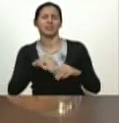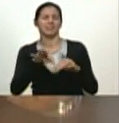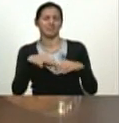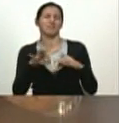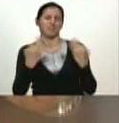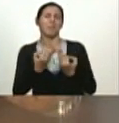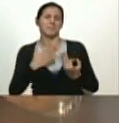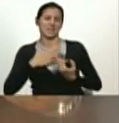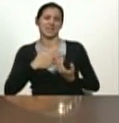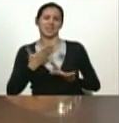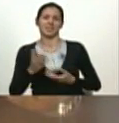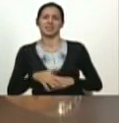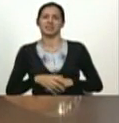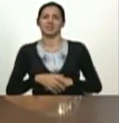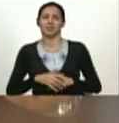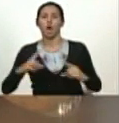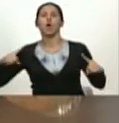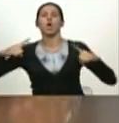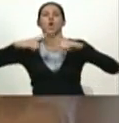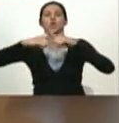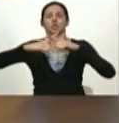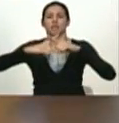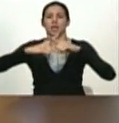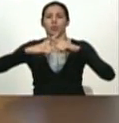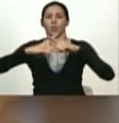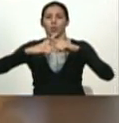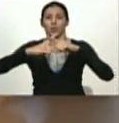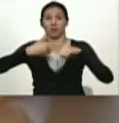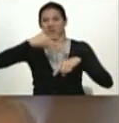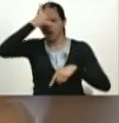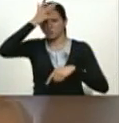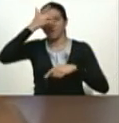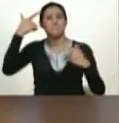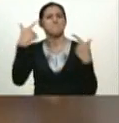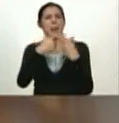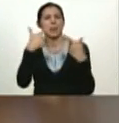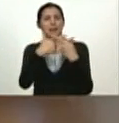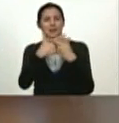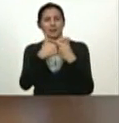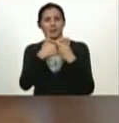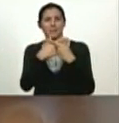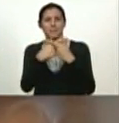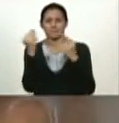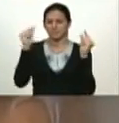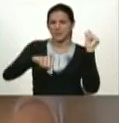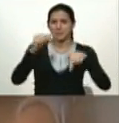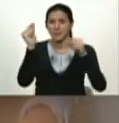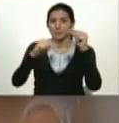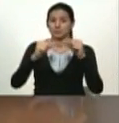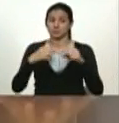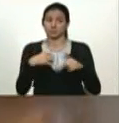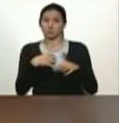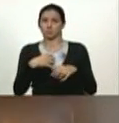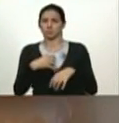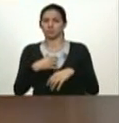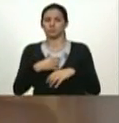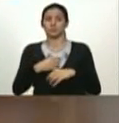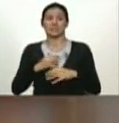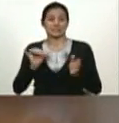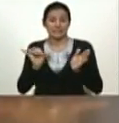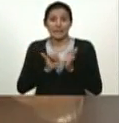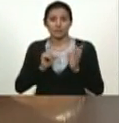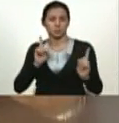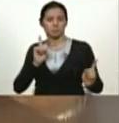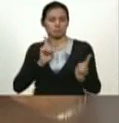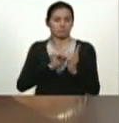que es un gallo cruzado con gallos de pelea pero un gallo fino entonces tú no te le puedes acercar mucho porque él marca su espacio y si te acercas